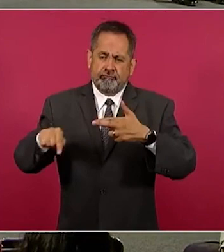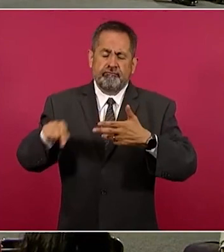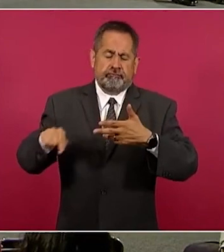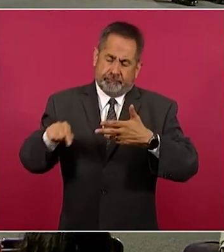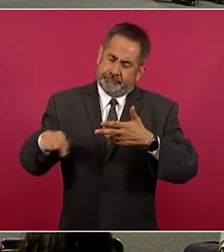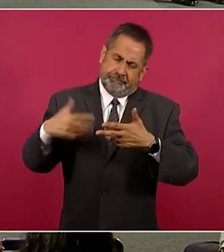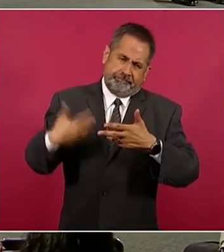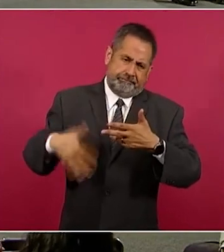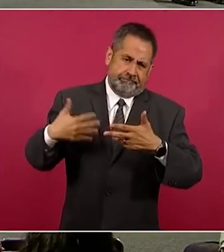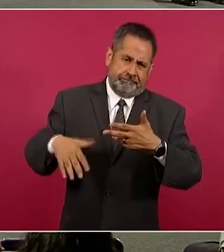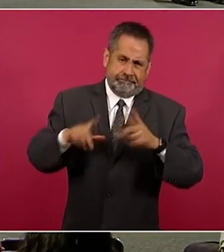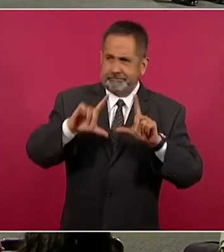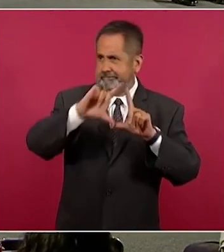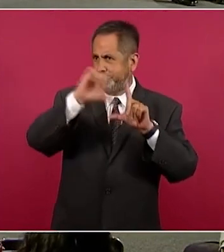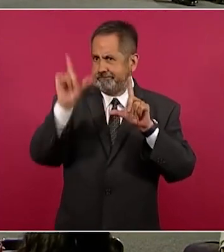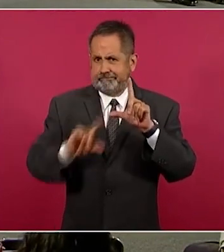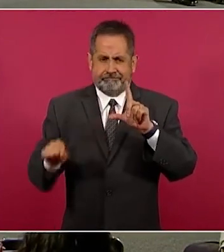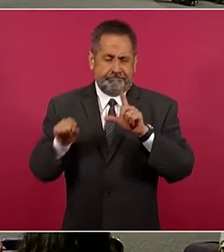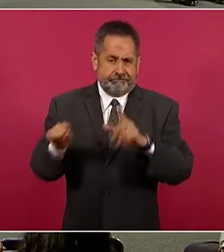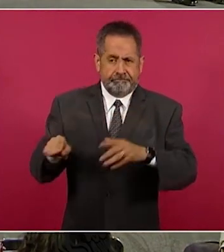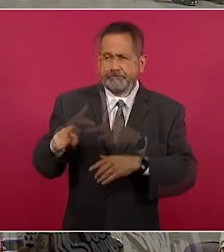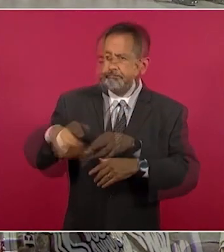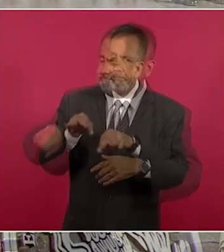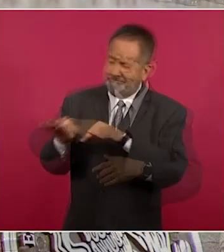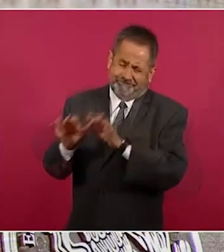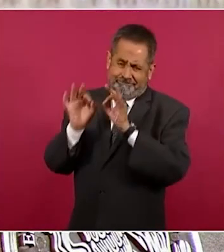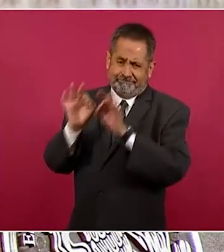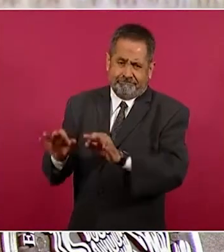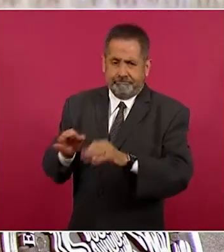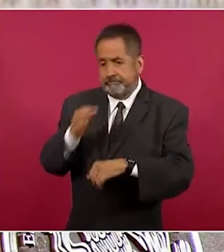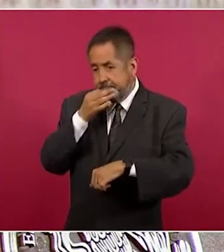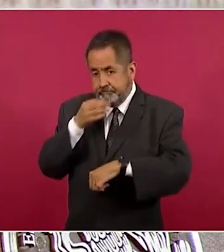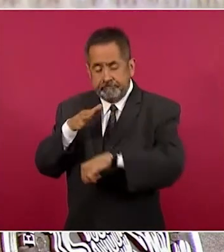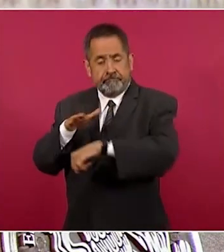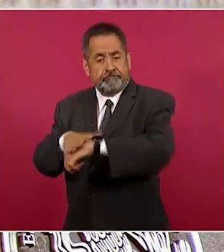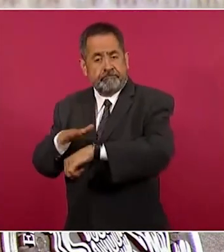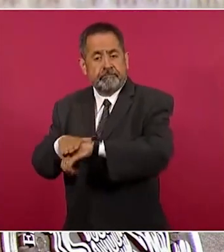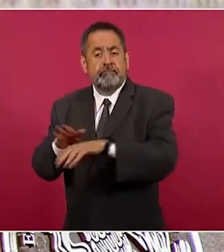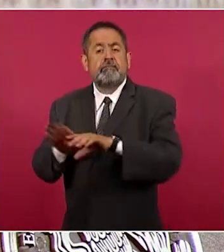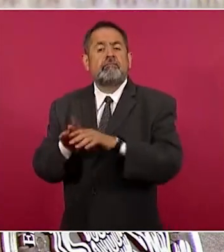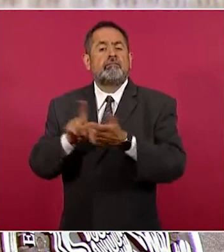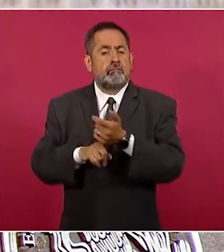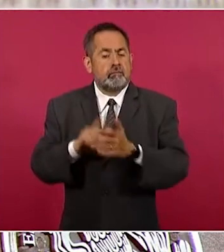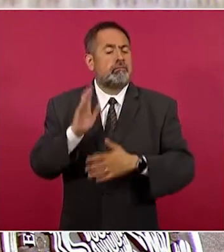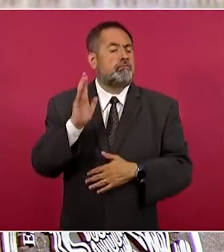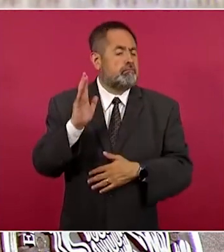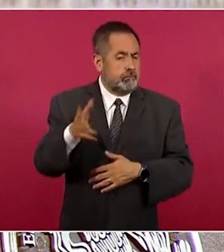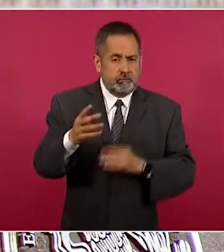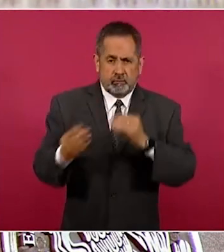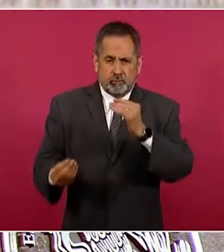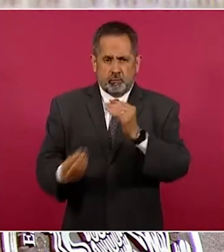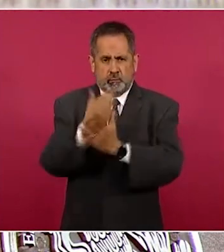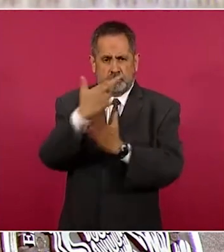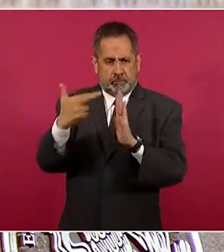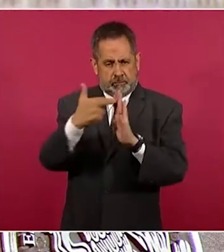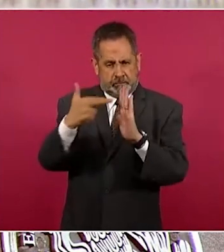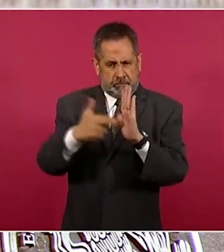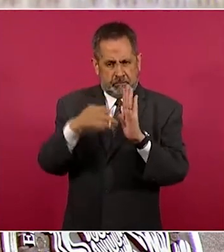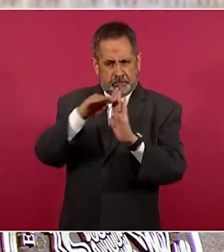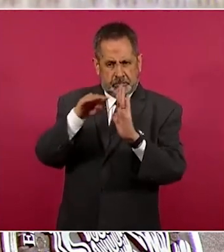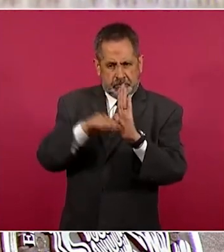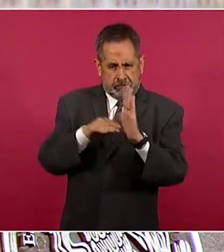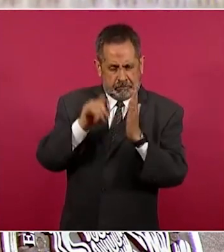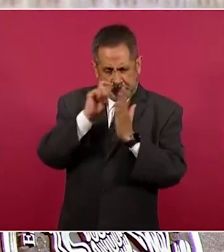admisión y promoción. Vamos a escuchar cómo se dijo. Decirles a todos ustedes que se construyó un nuevo marco normativo